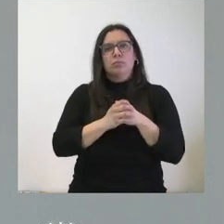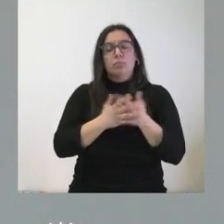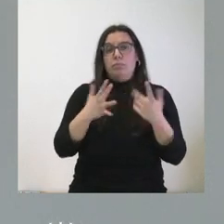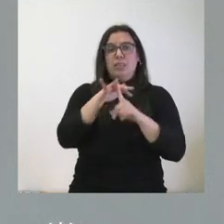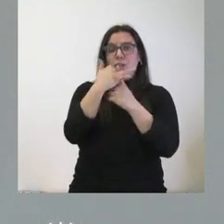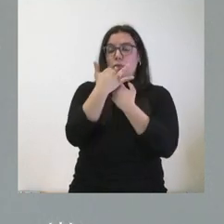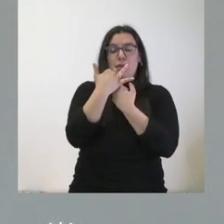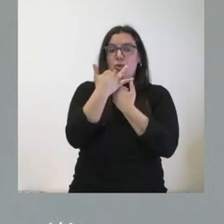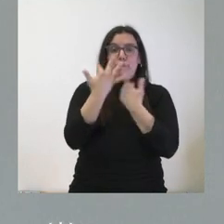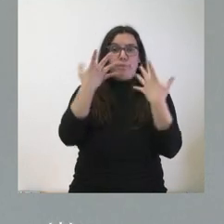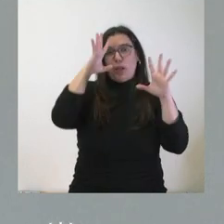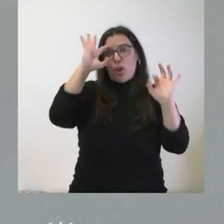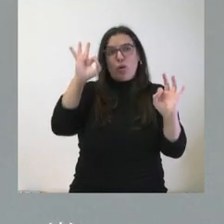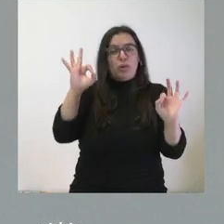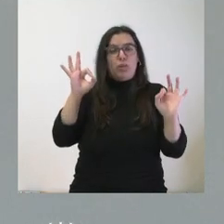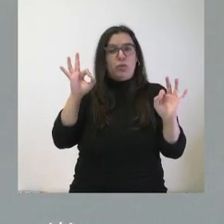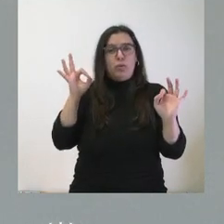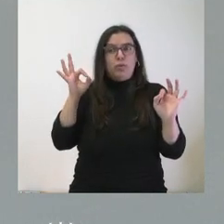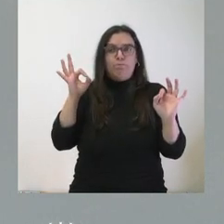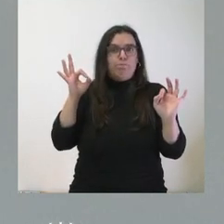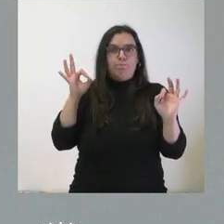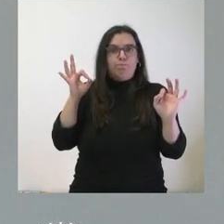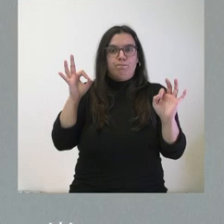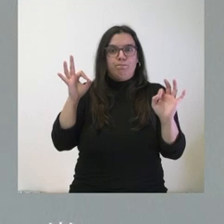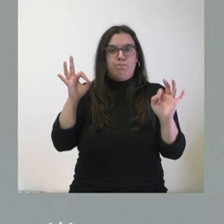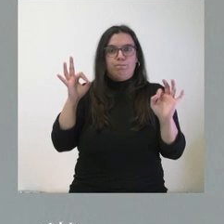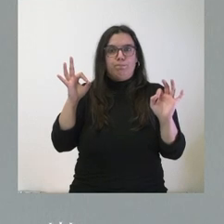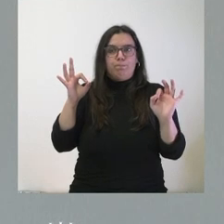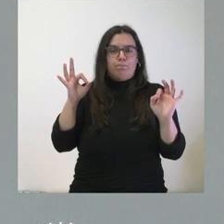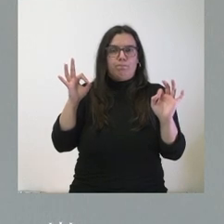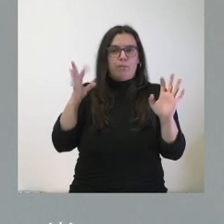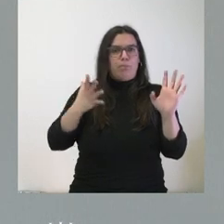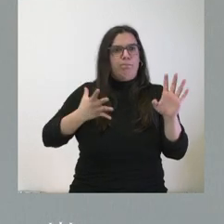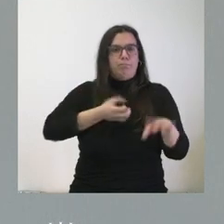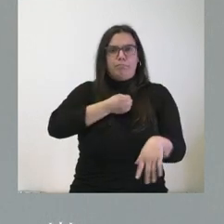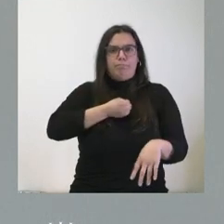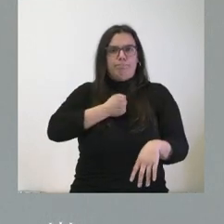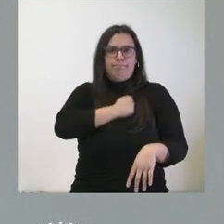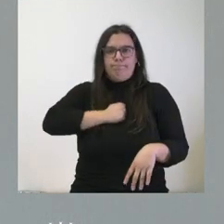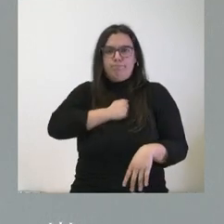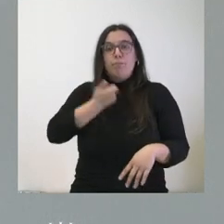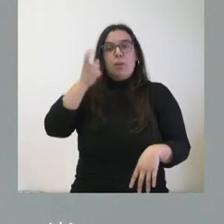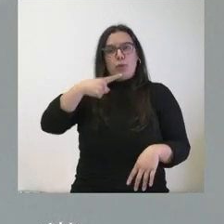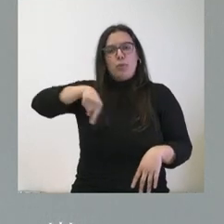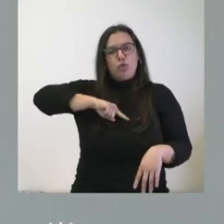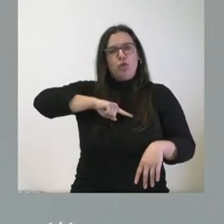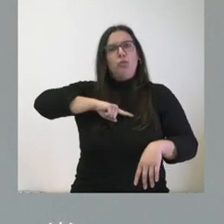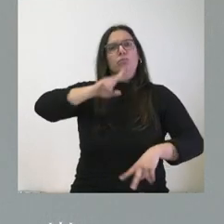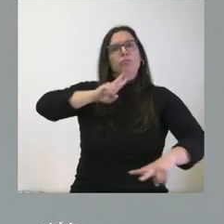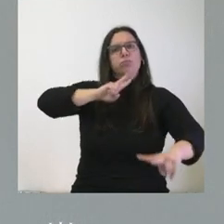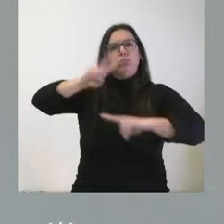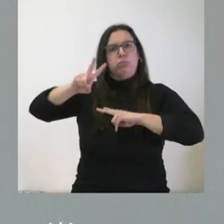situación, pues, lógicamente lleva a nuestras condolencias, pero también a nuestra acción y reacción